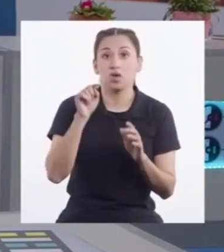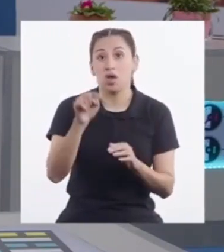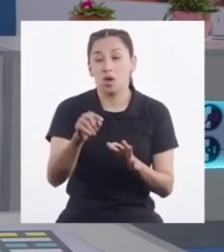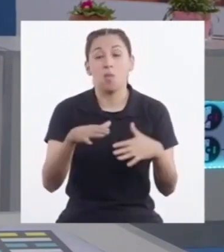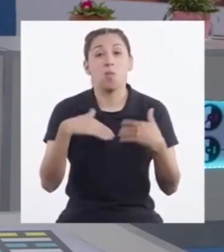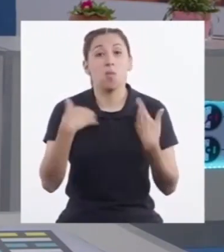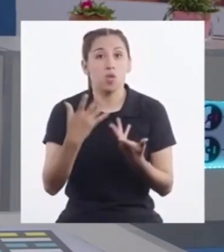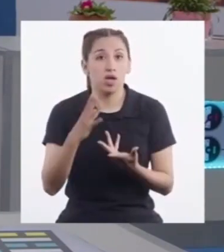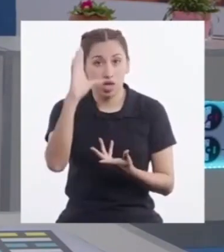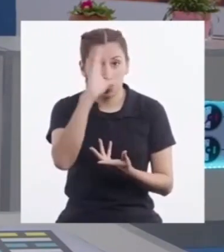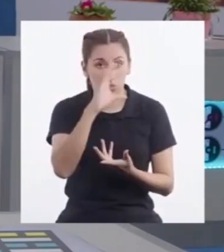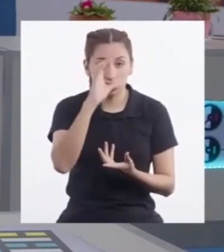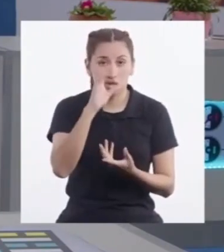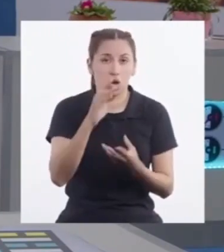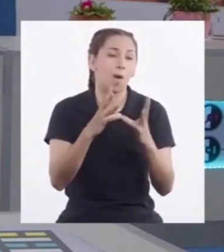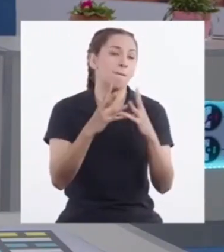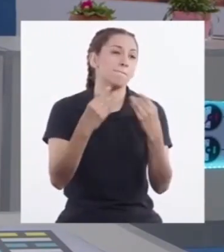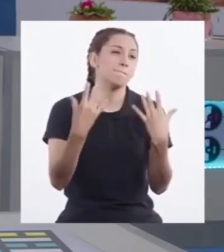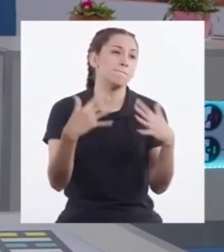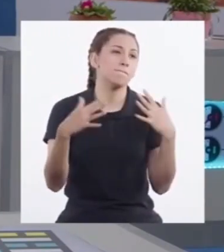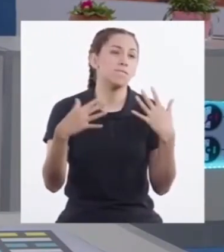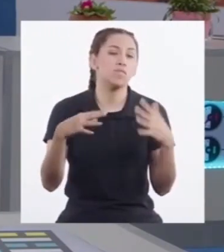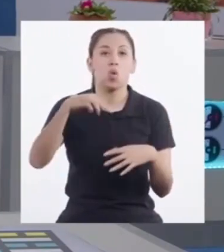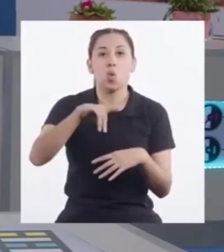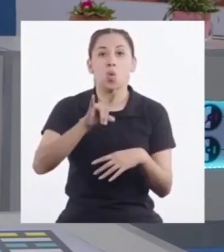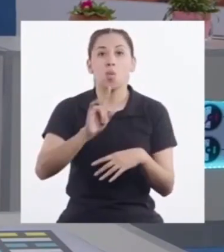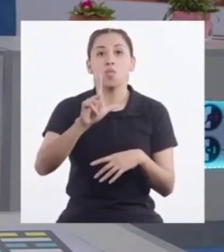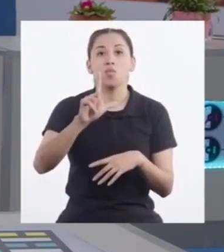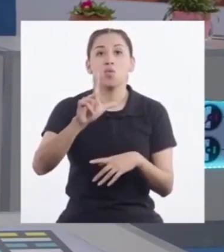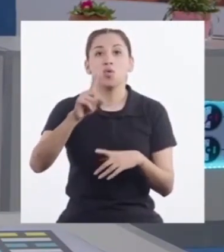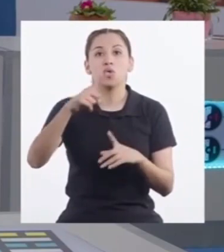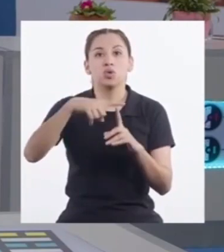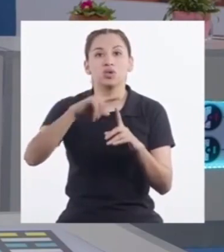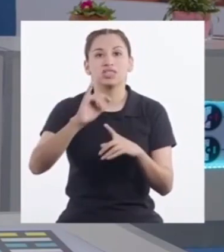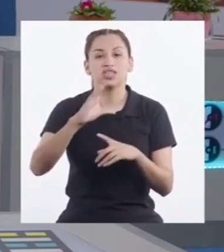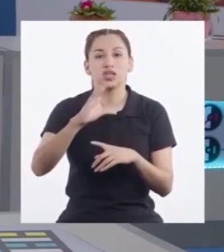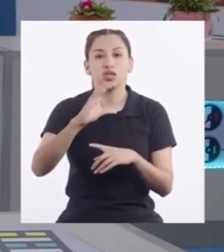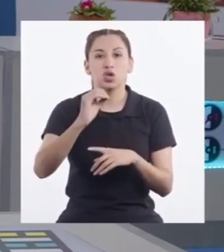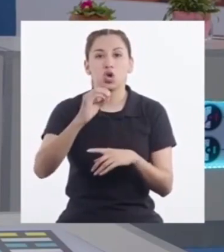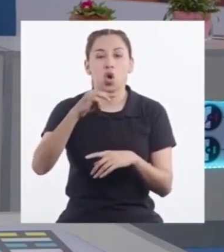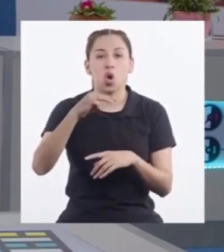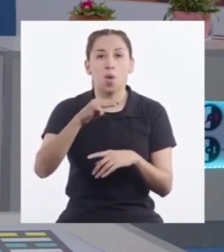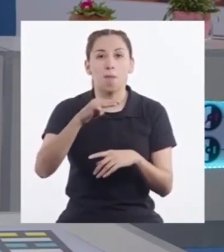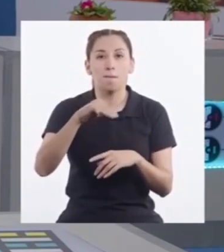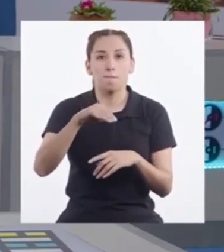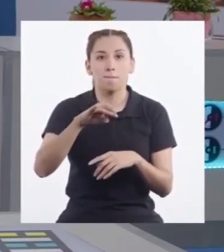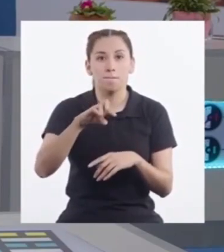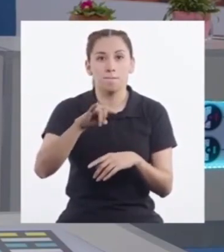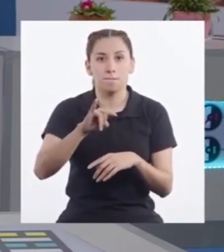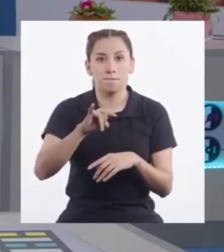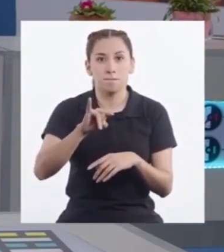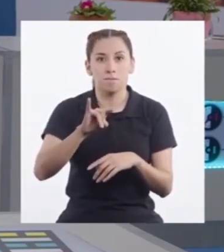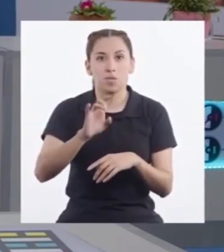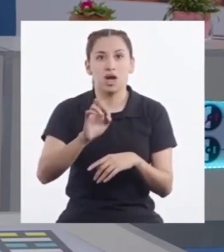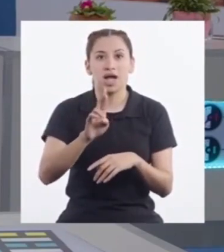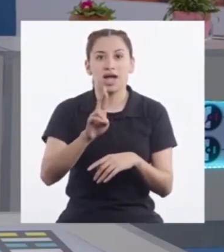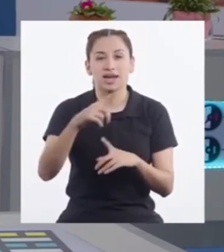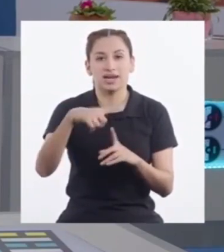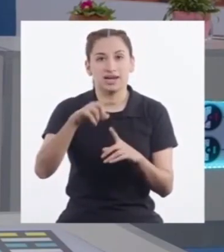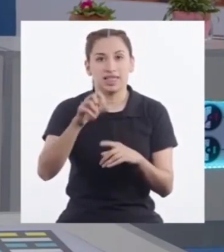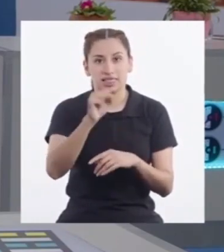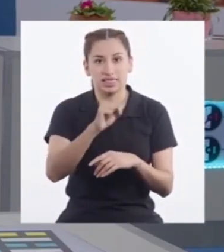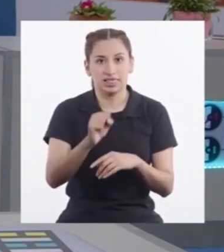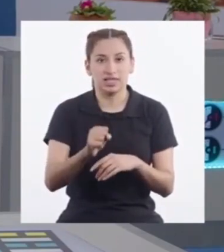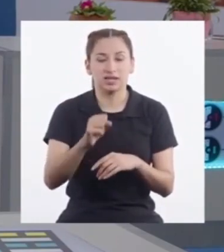ellas Encontramos Multicompuertas Aspersión Microaspersión